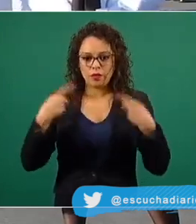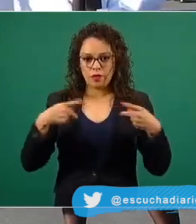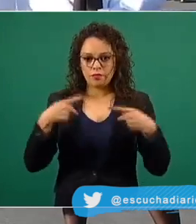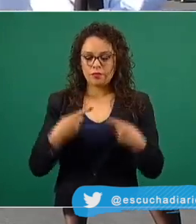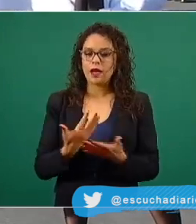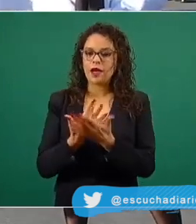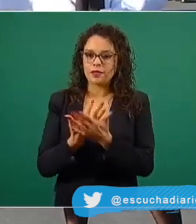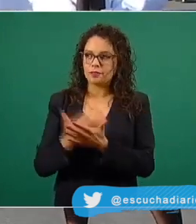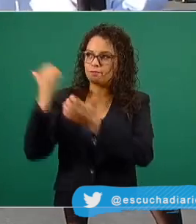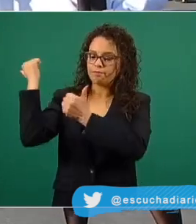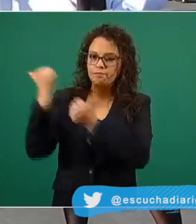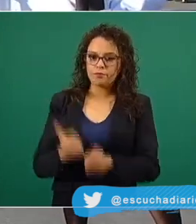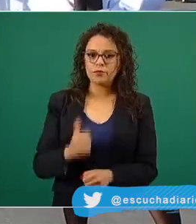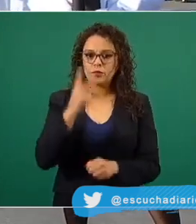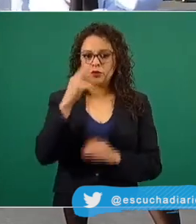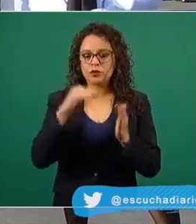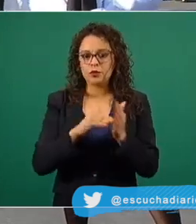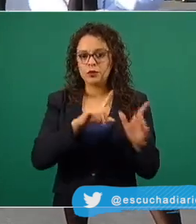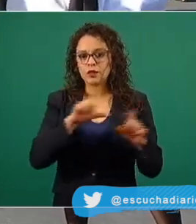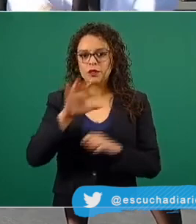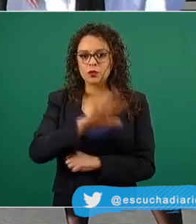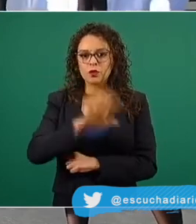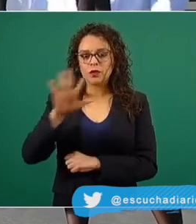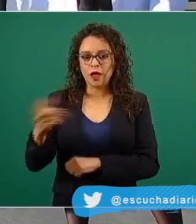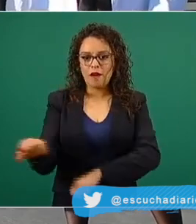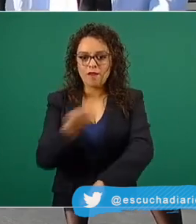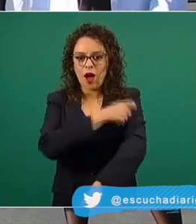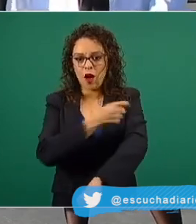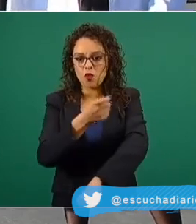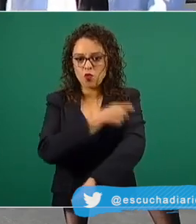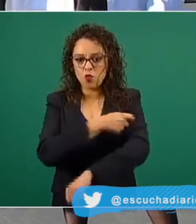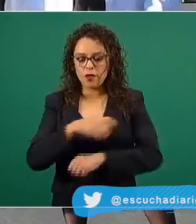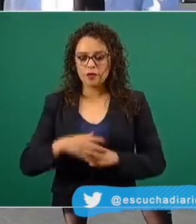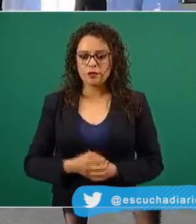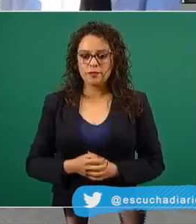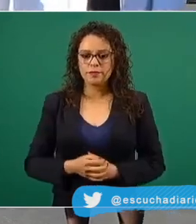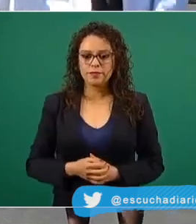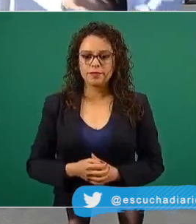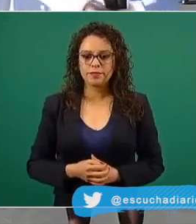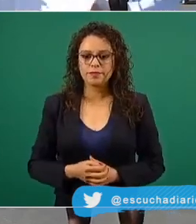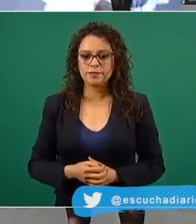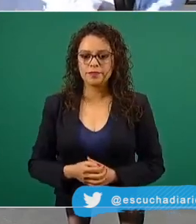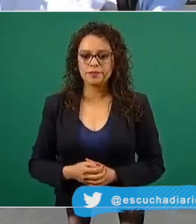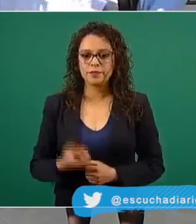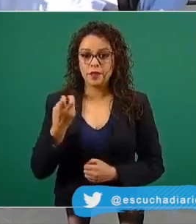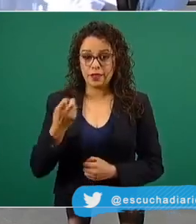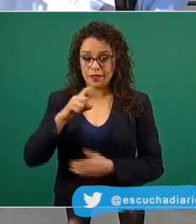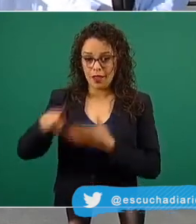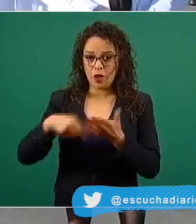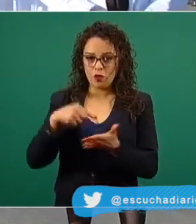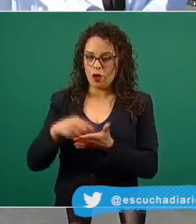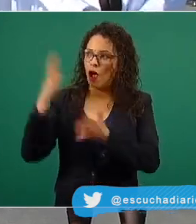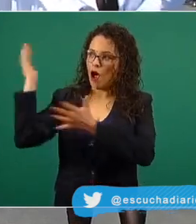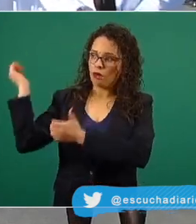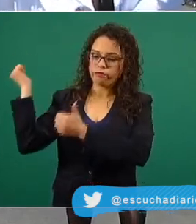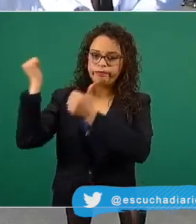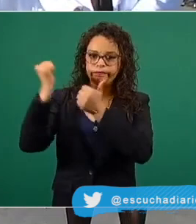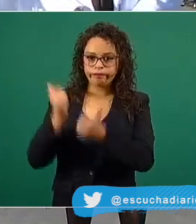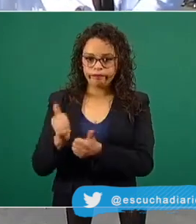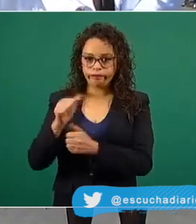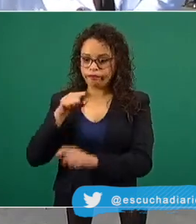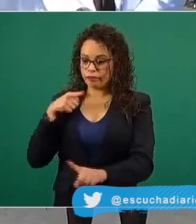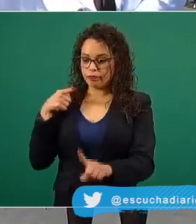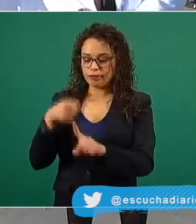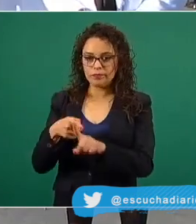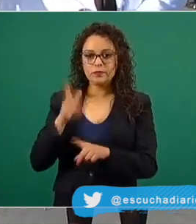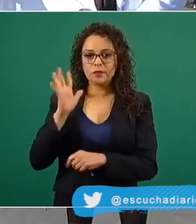8 mil 755 vacunas están llegando aquí a este lugar como el nodo que se